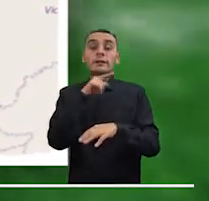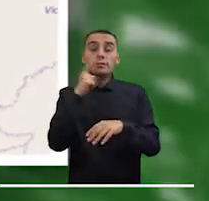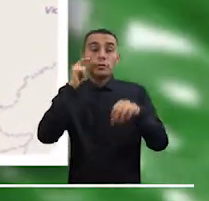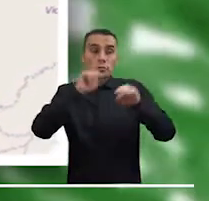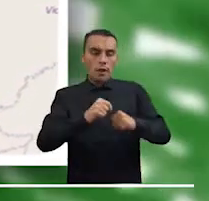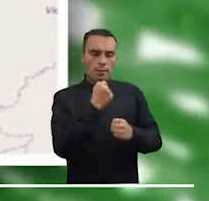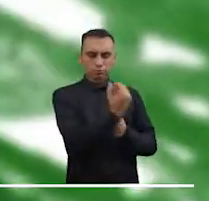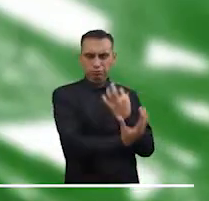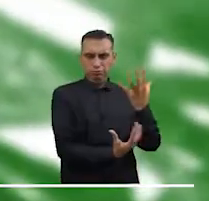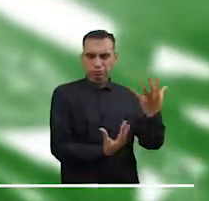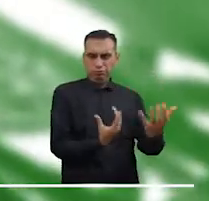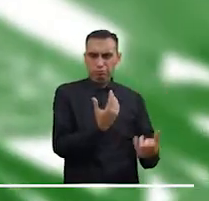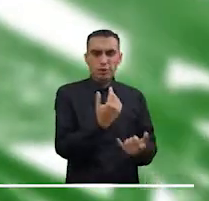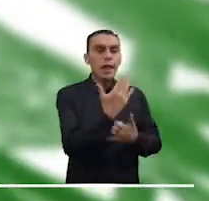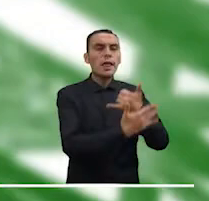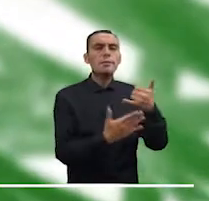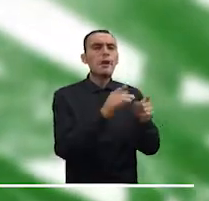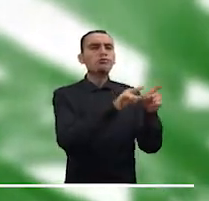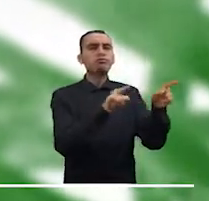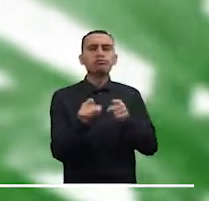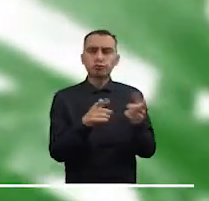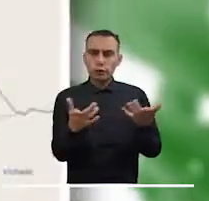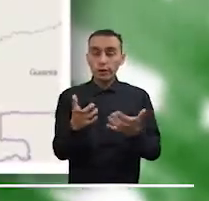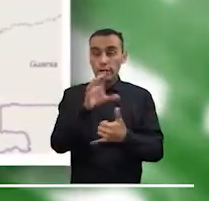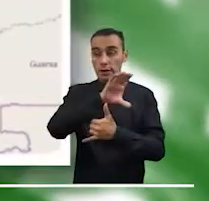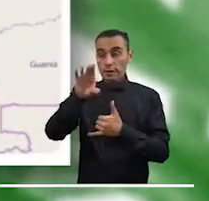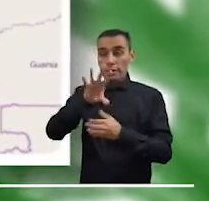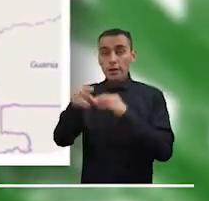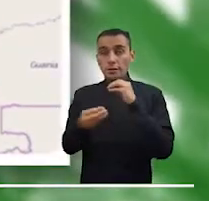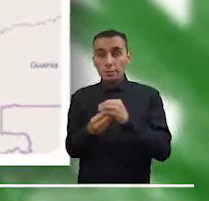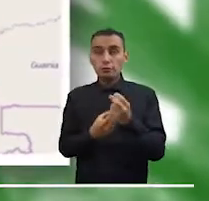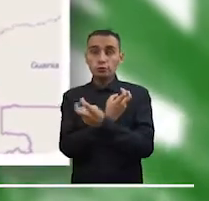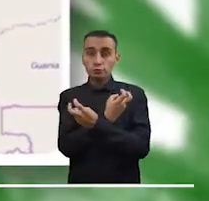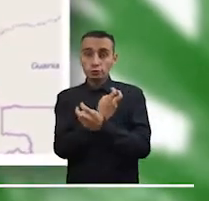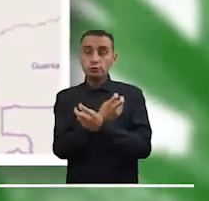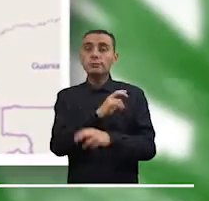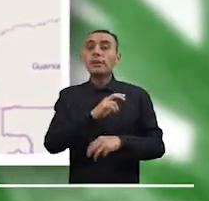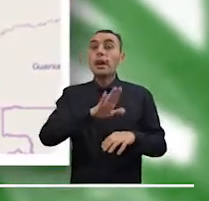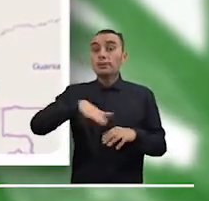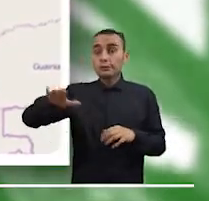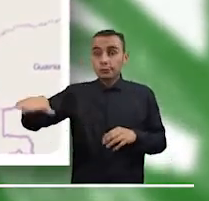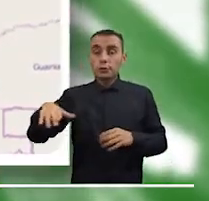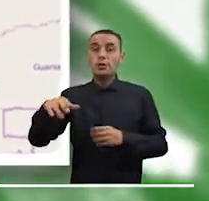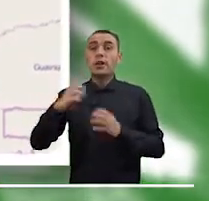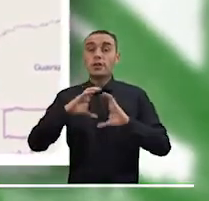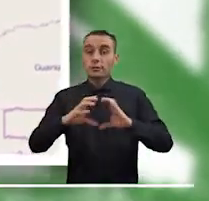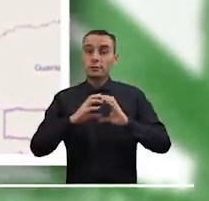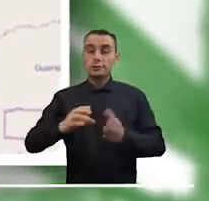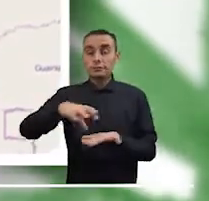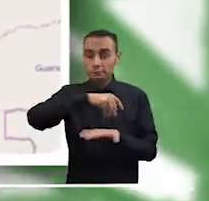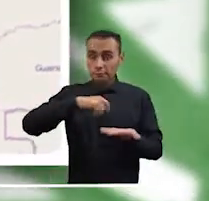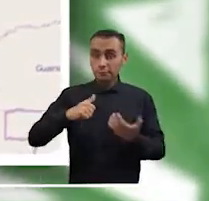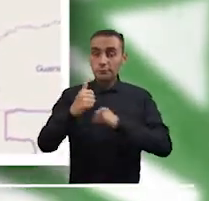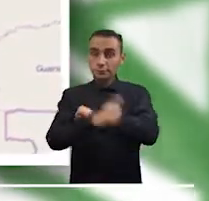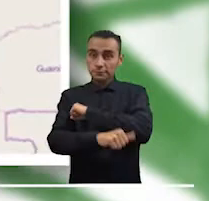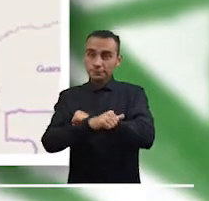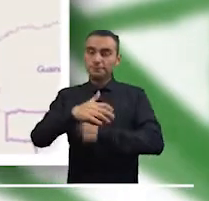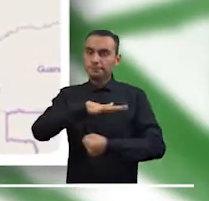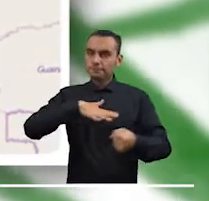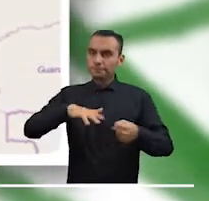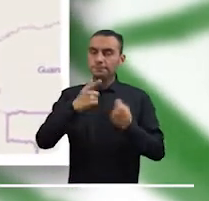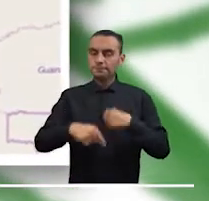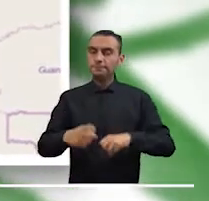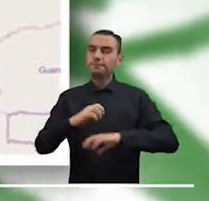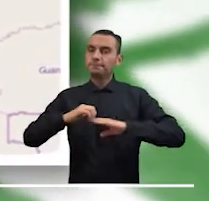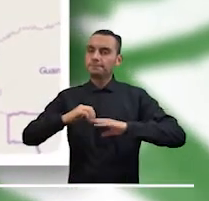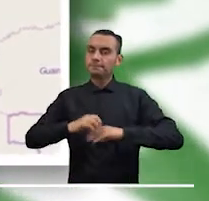Alerta roja por probables incendios en algunos sectores de la Orinoquía y el Caribe, así como en Huila, Antioquia, Caquetá, Cundinamarca, Boyacá, Los